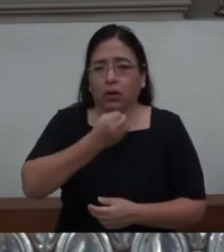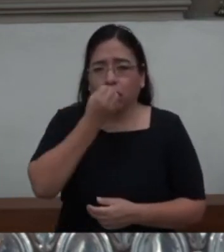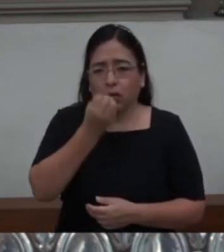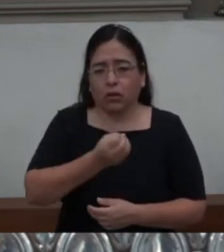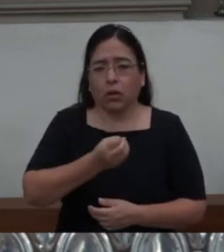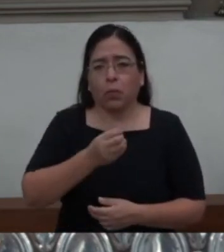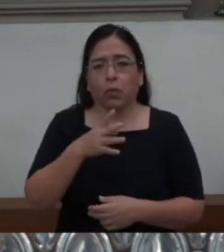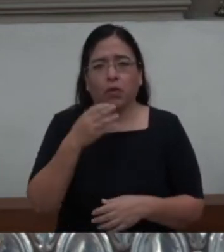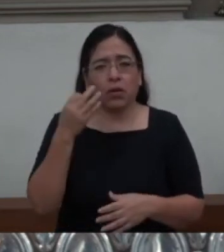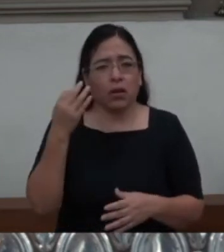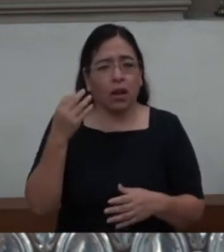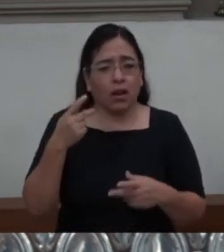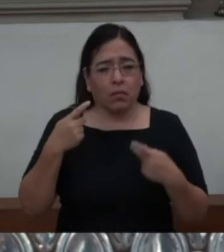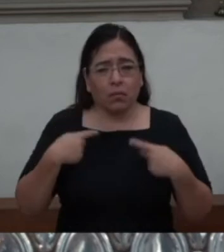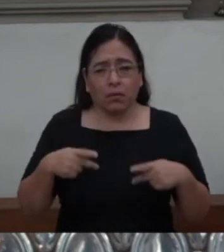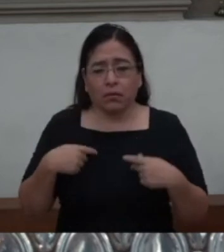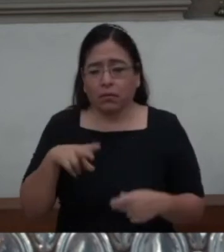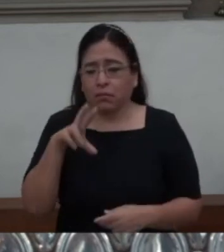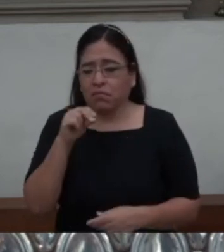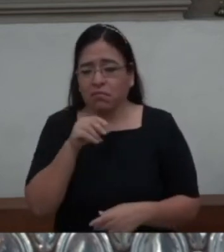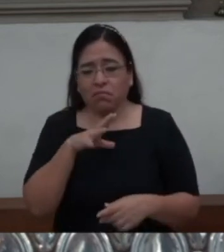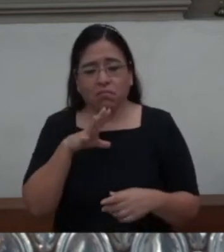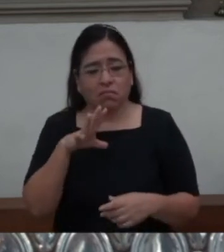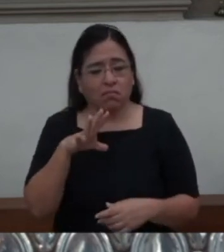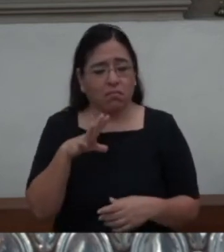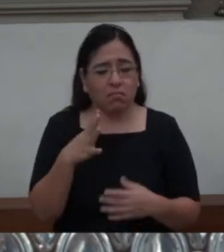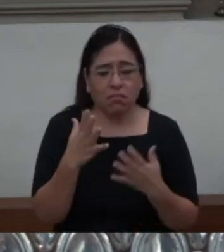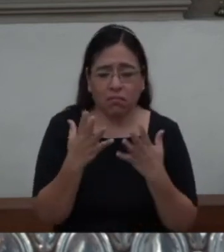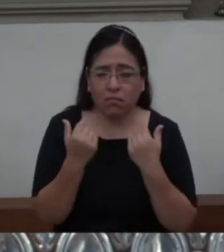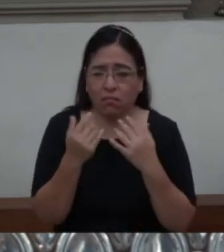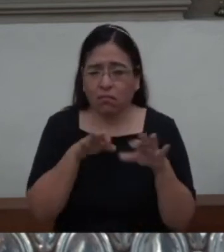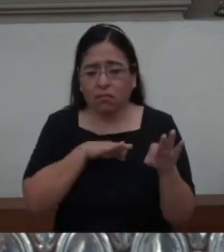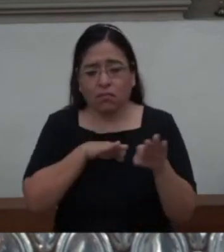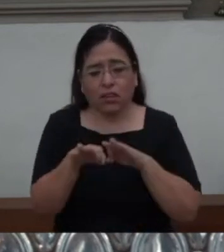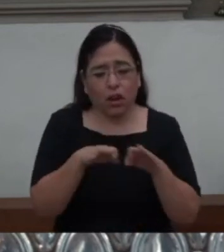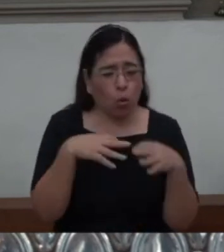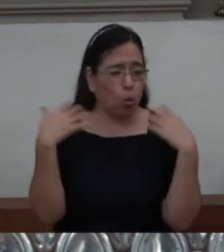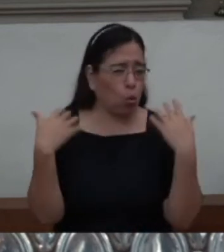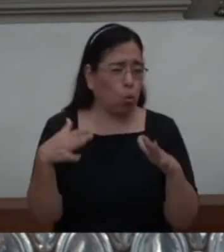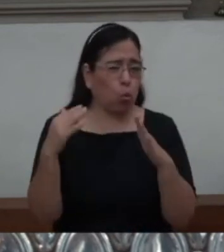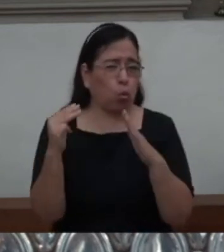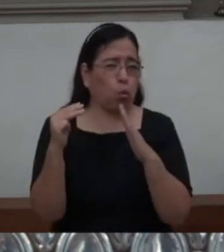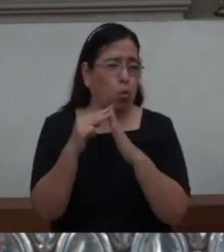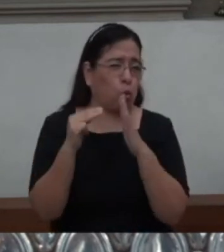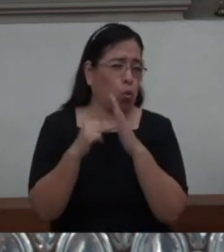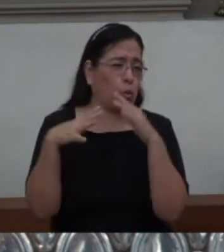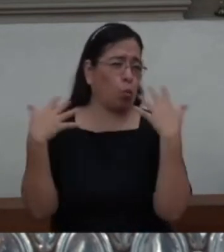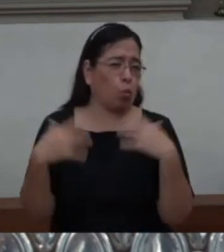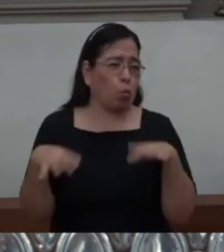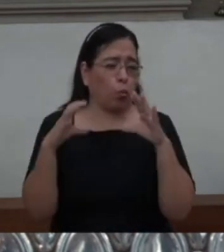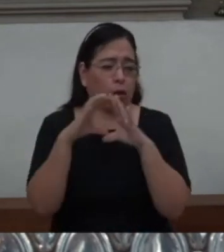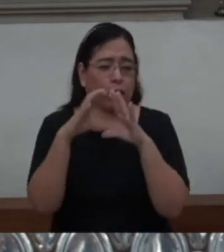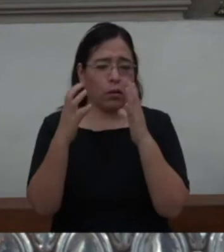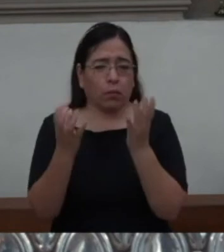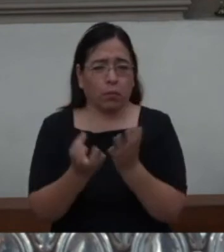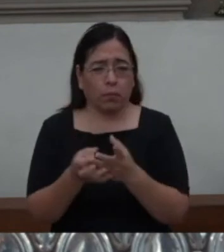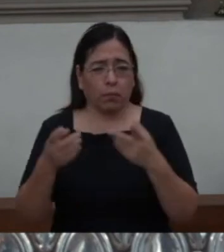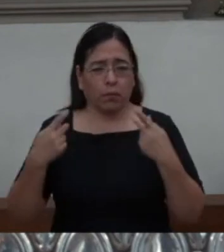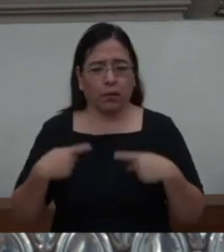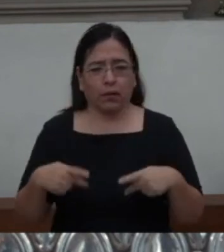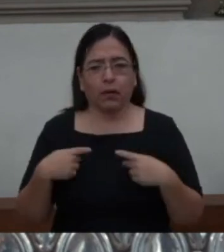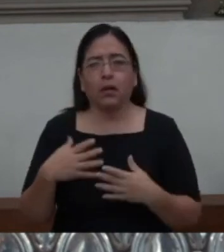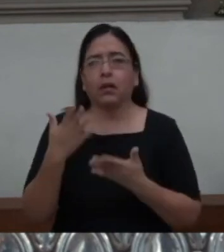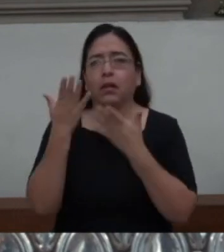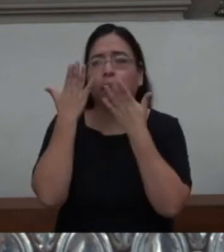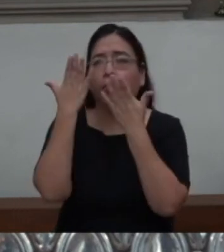Que son miles y miles. También millones en el mundo. También vamos a pedir